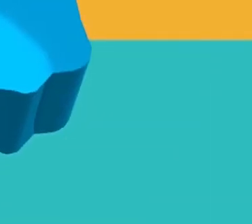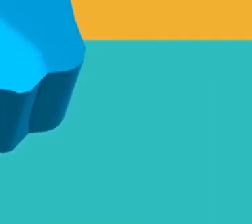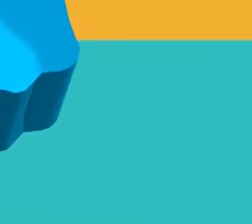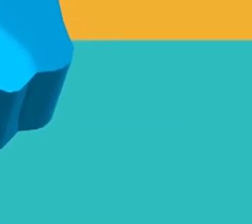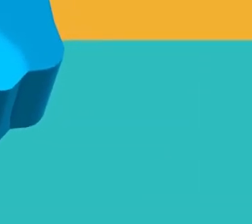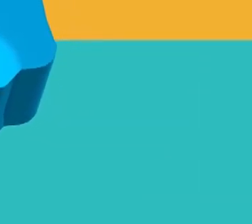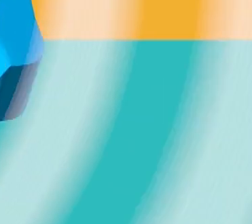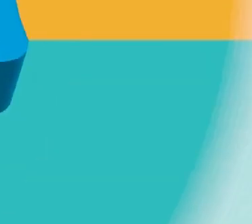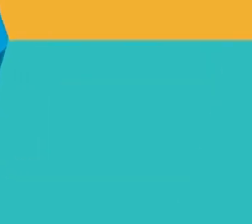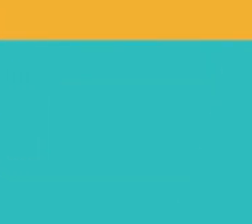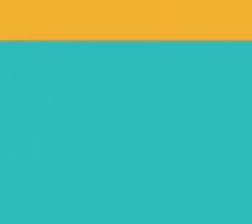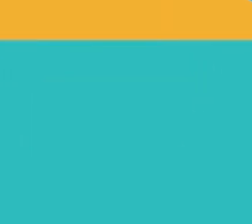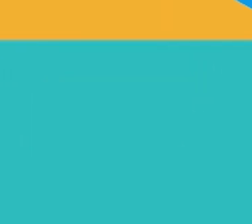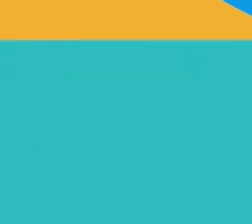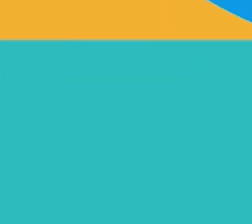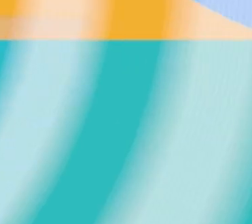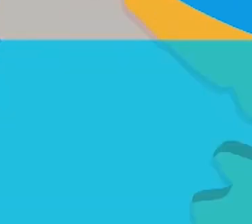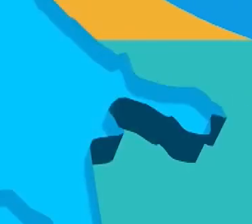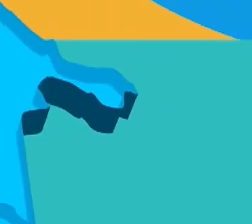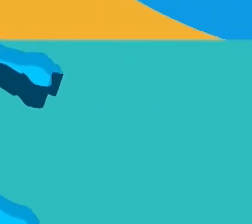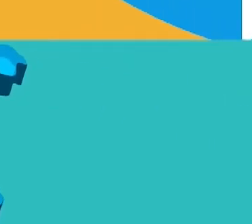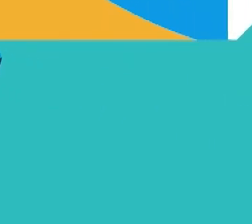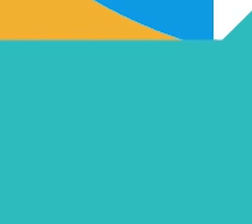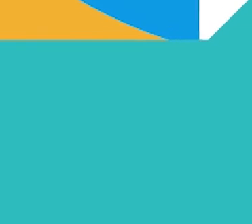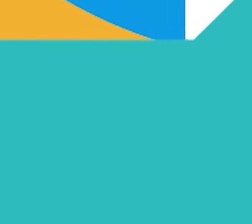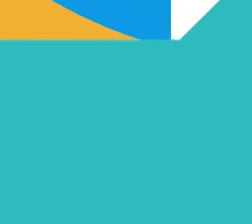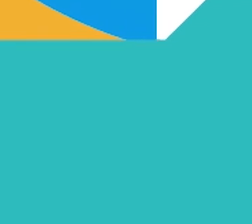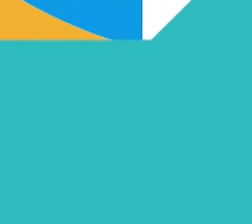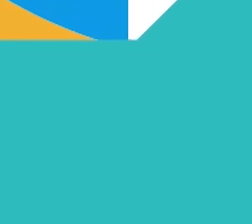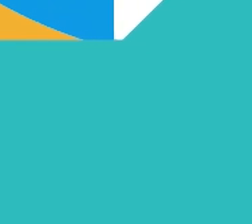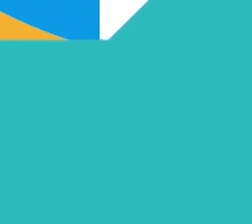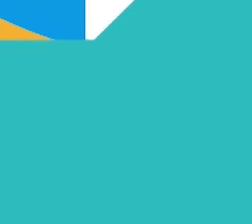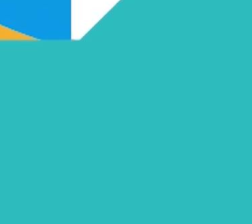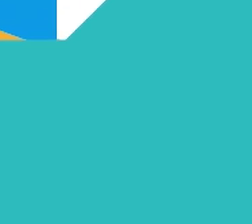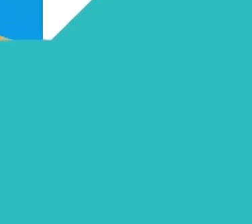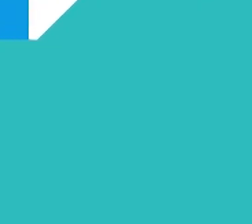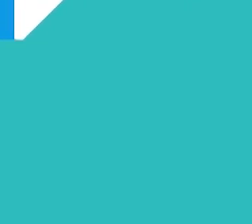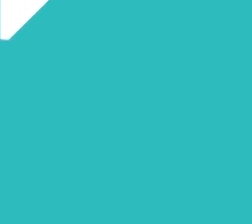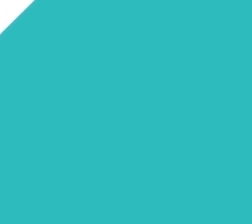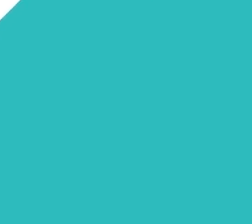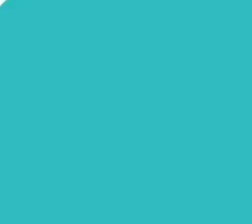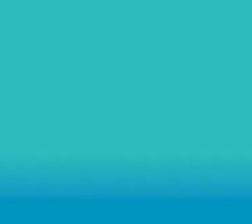y chao chico y chao